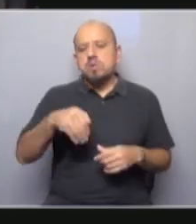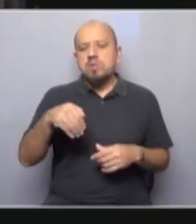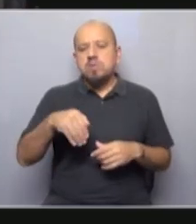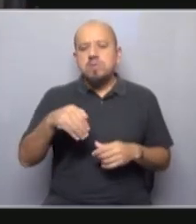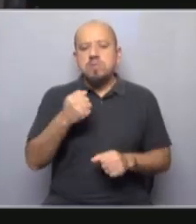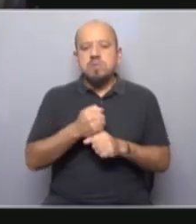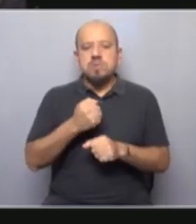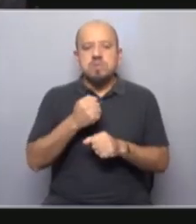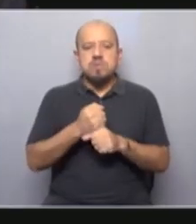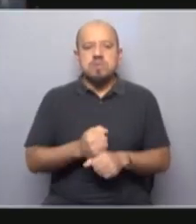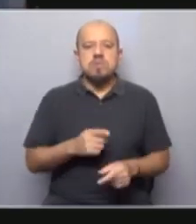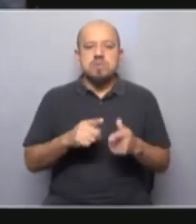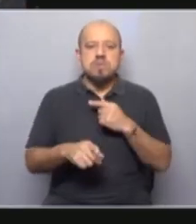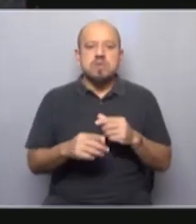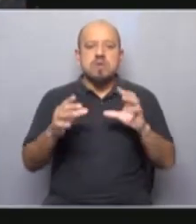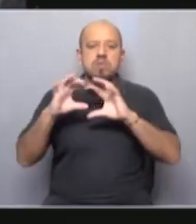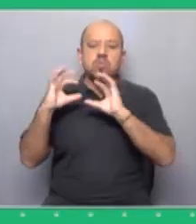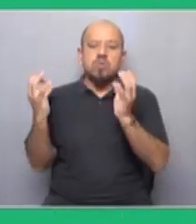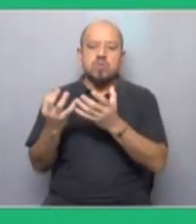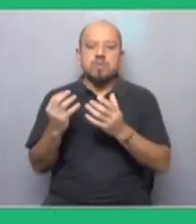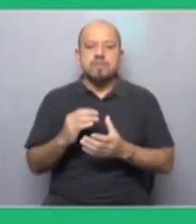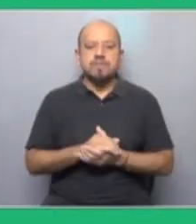trabajadores y trabajadoras en el mundo.